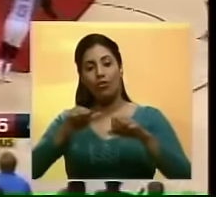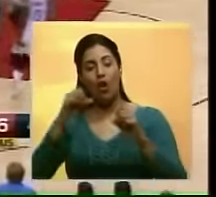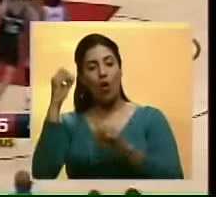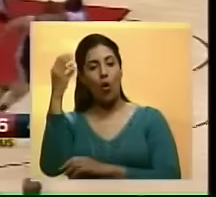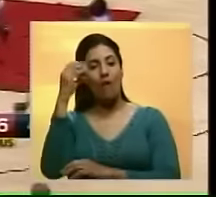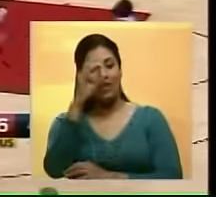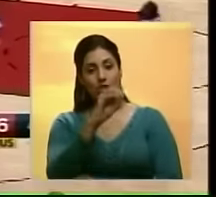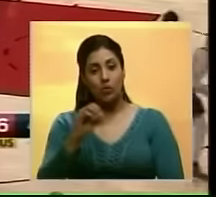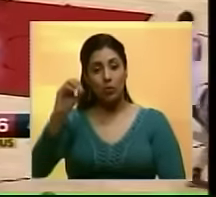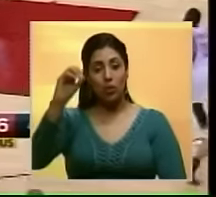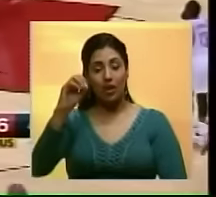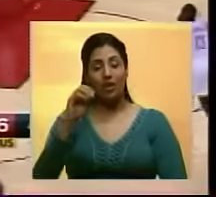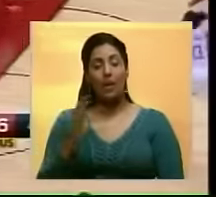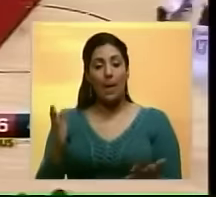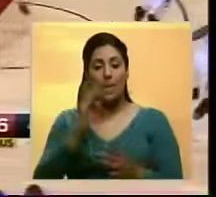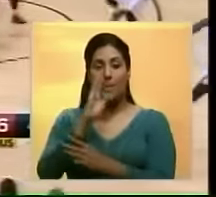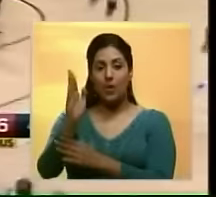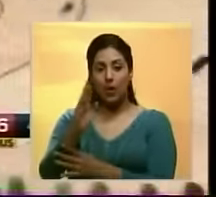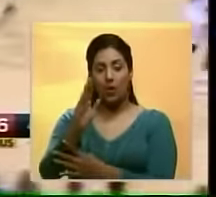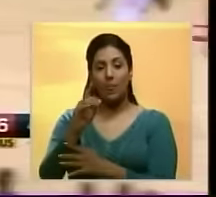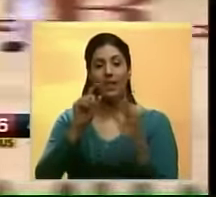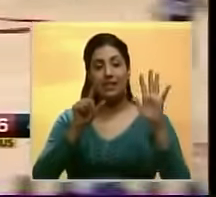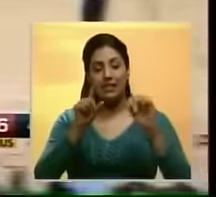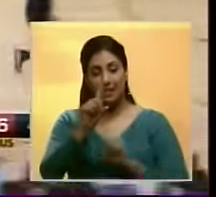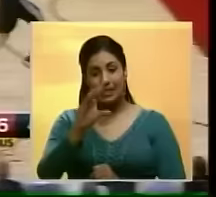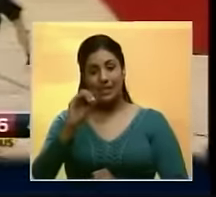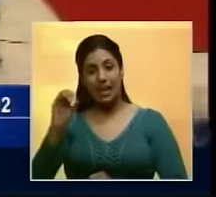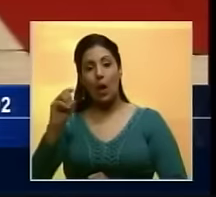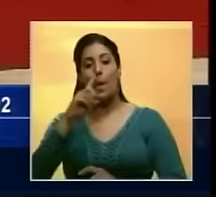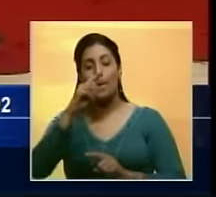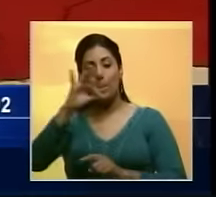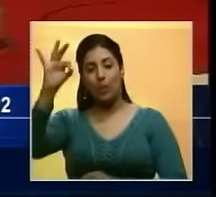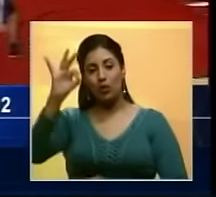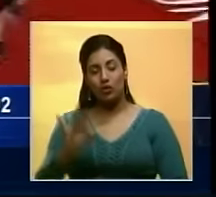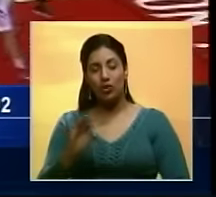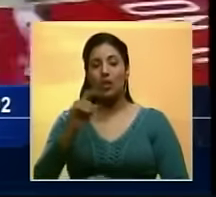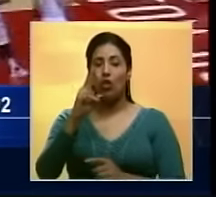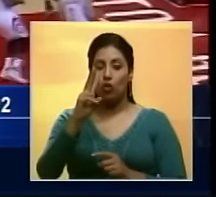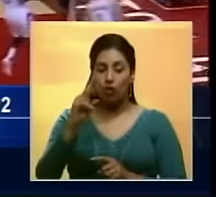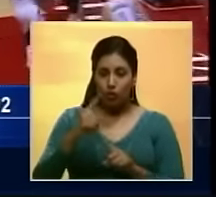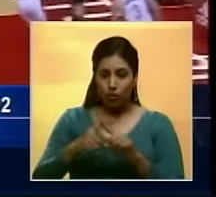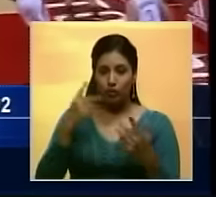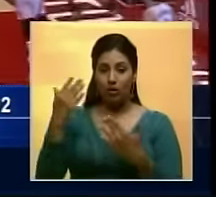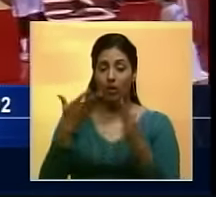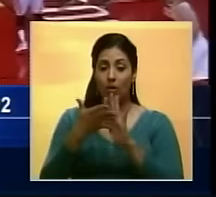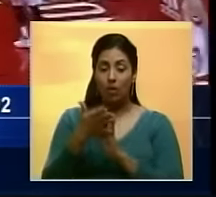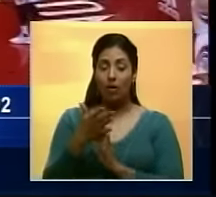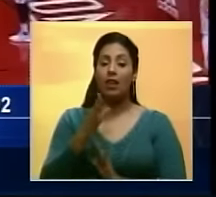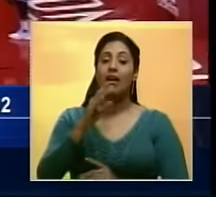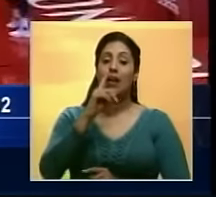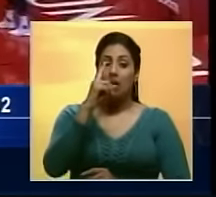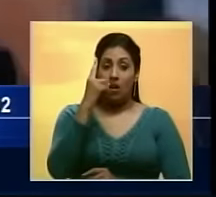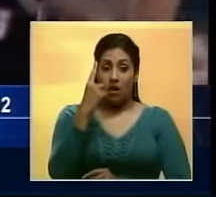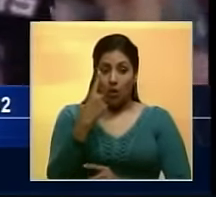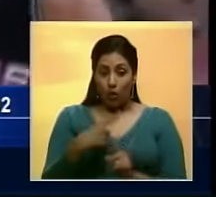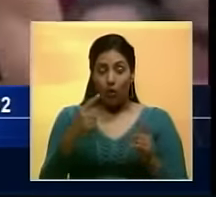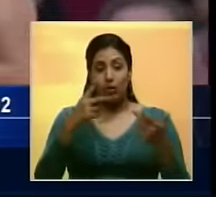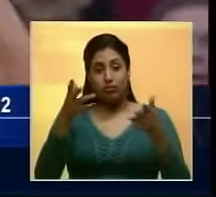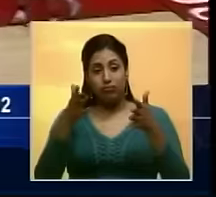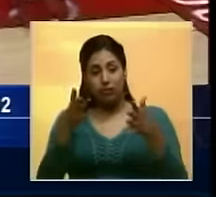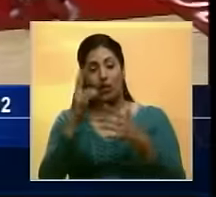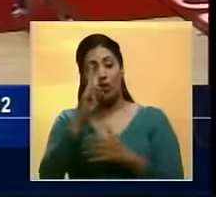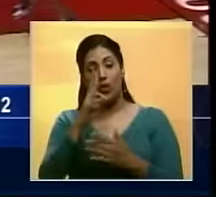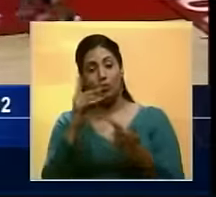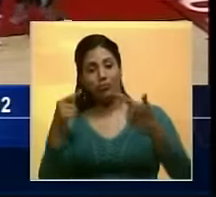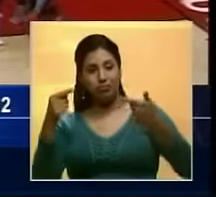Conferencia Oeste y se impusieron ante Houston 100% 2. Los Rockets sumaban 10 triunfos seguidos y aspiraban a